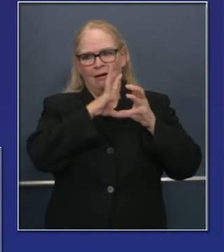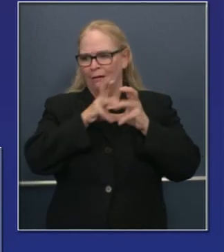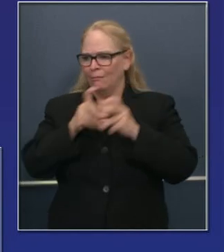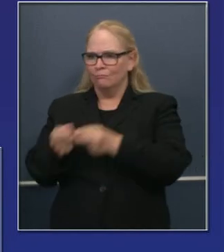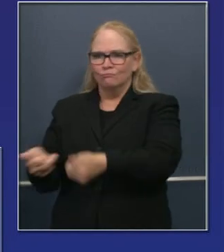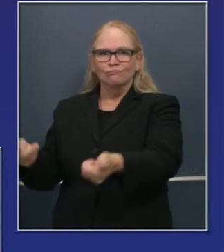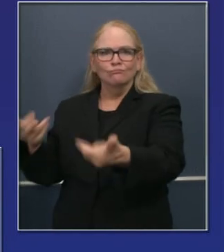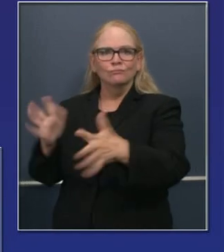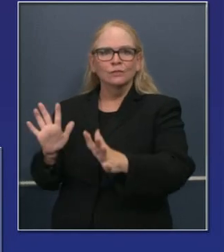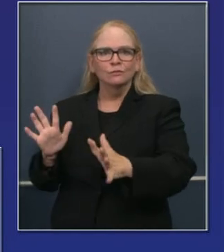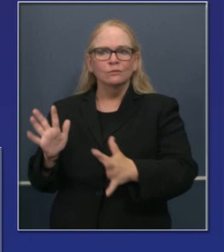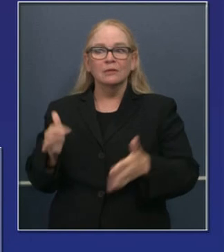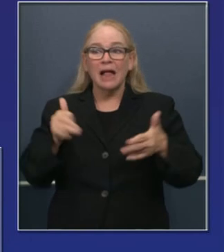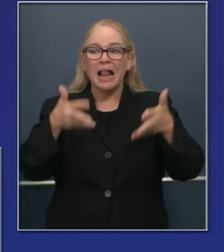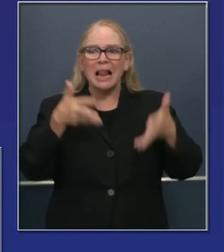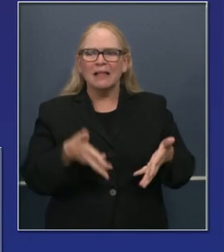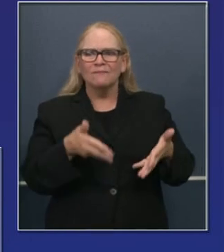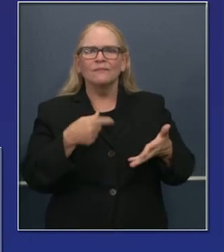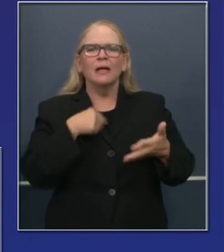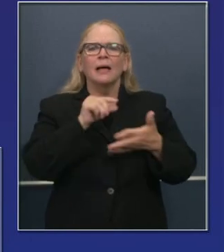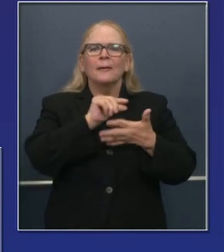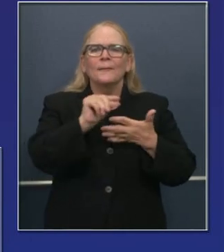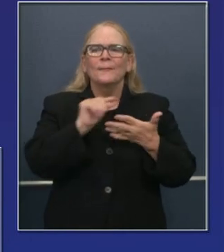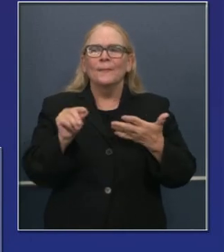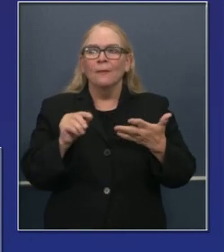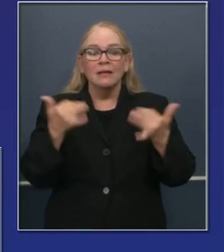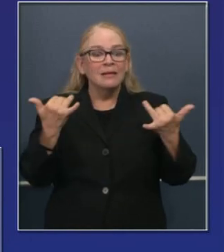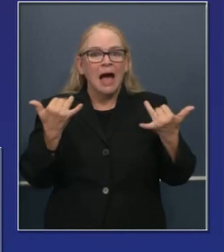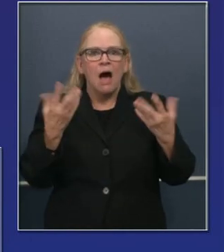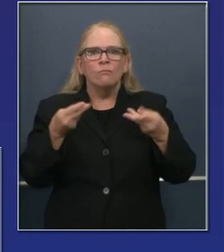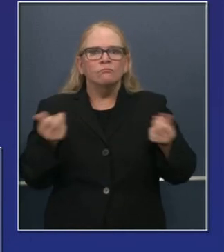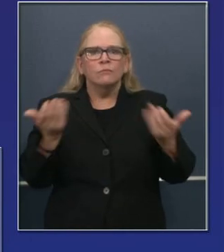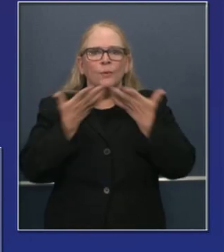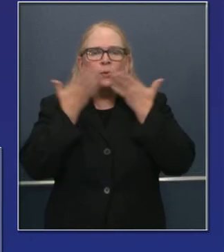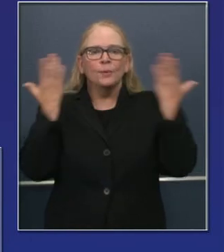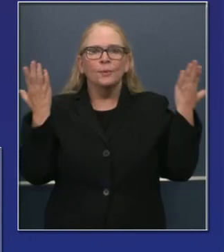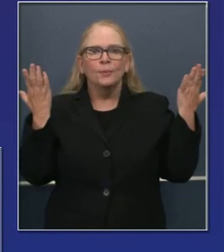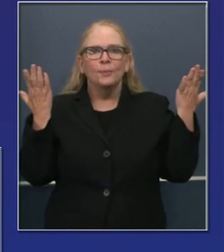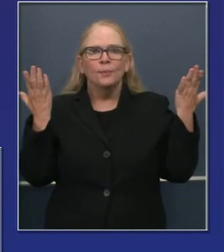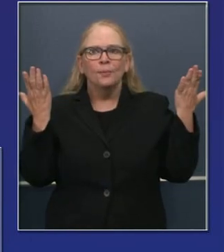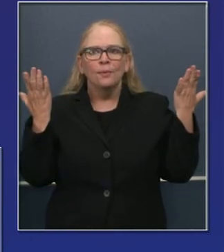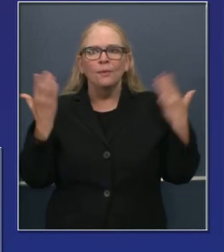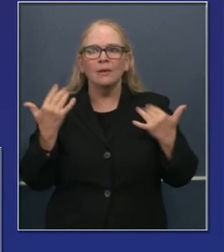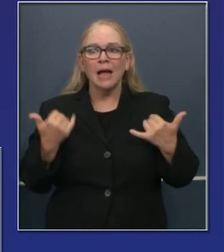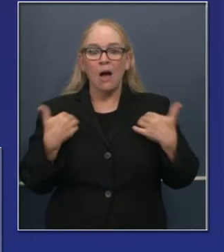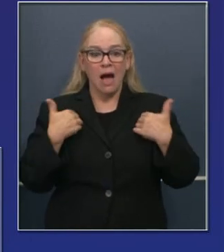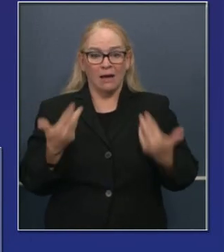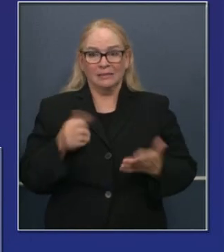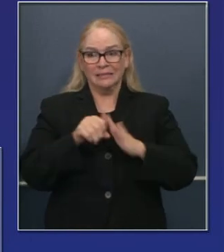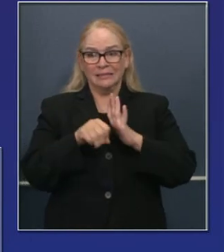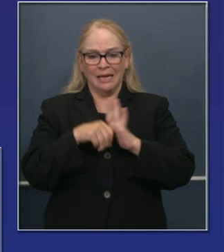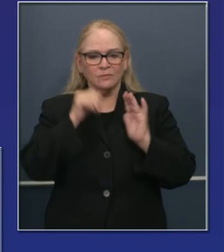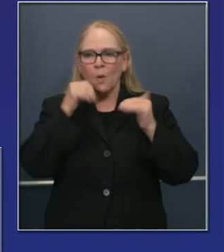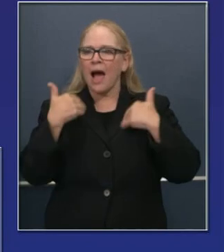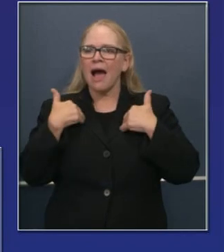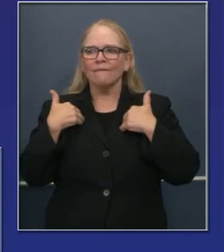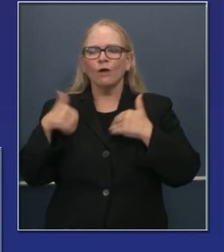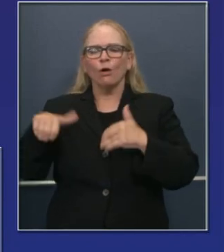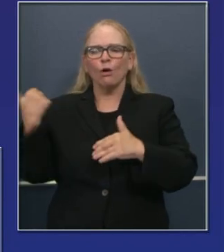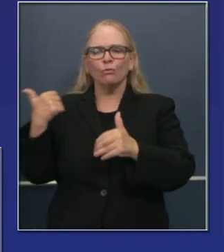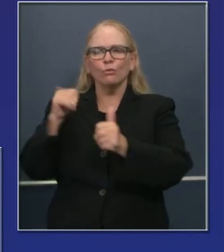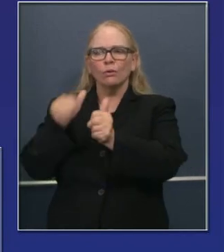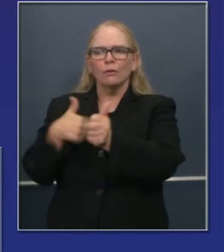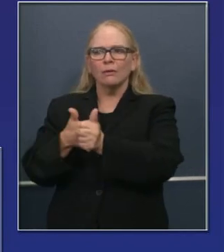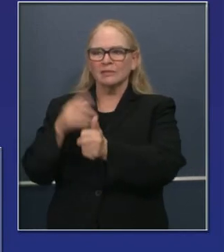no existe. Es una forma larga de decir esto. El estado no tiene un recurso